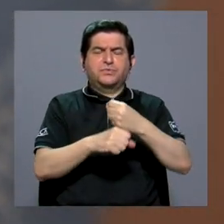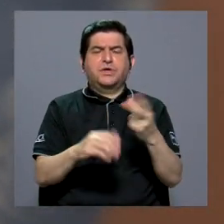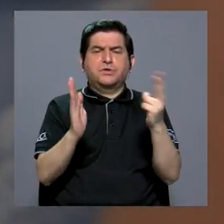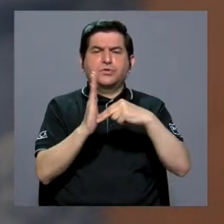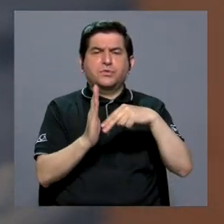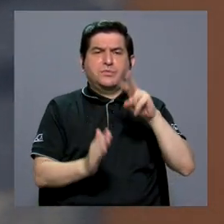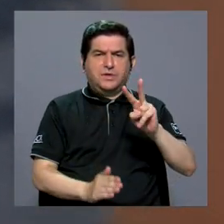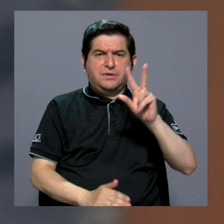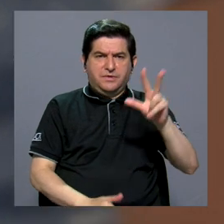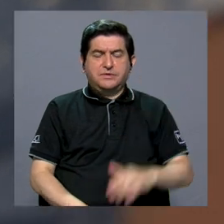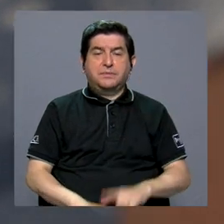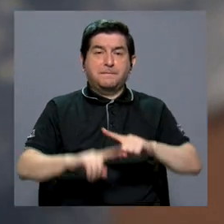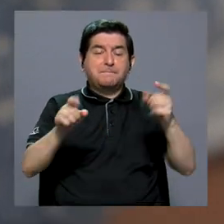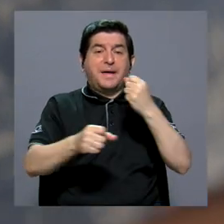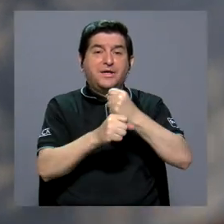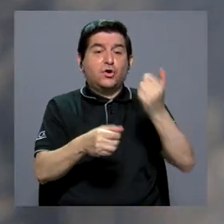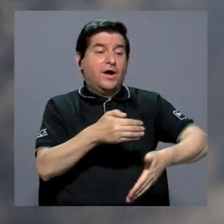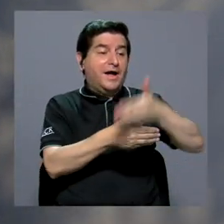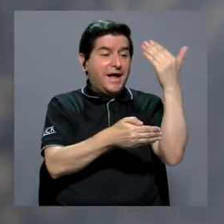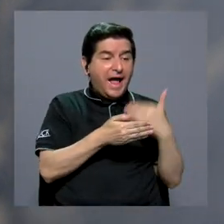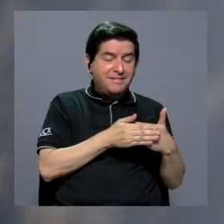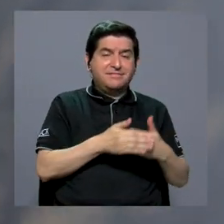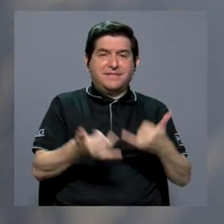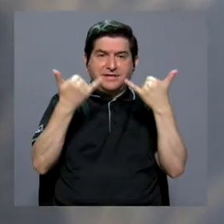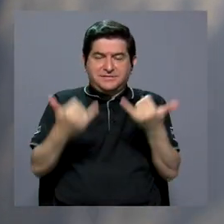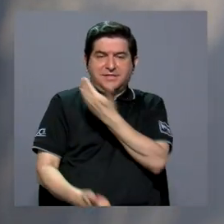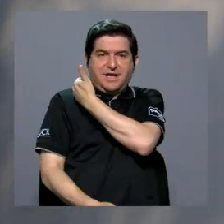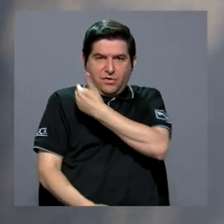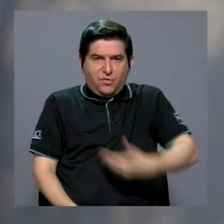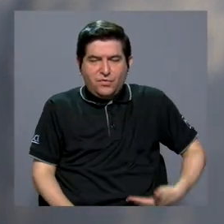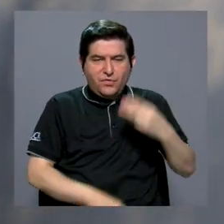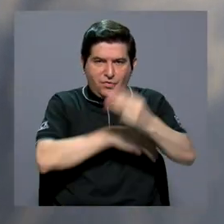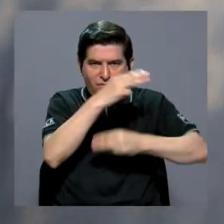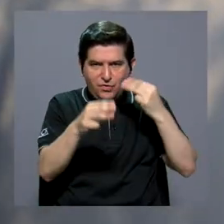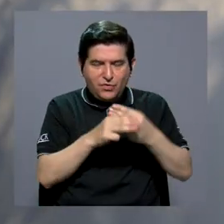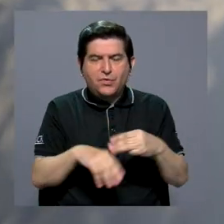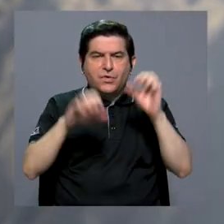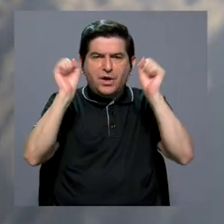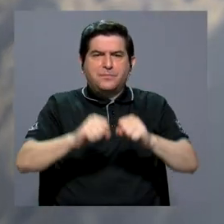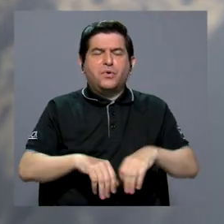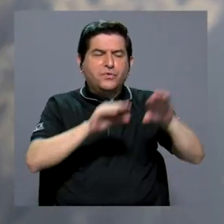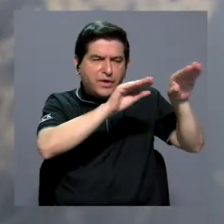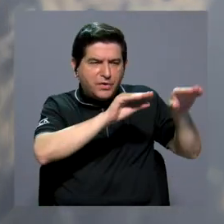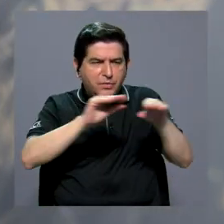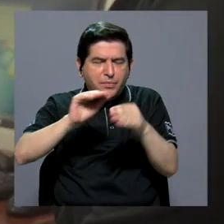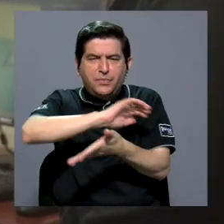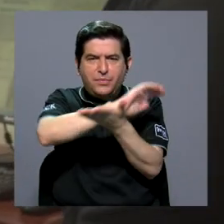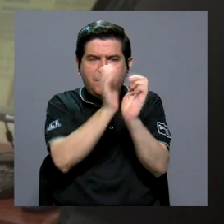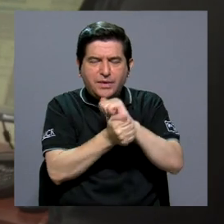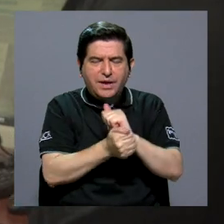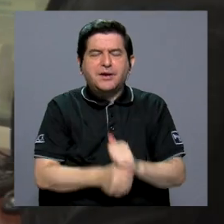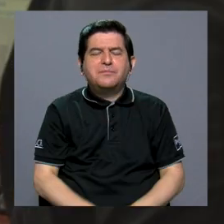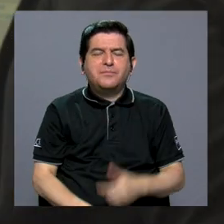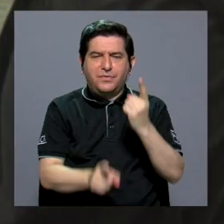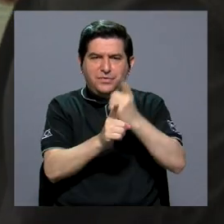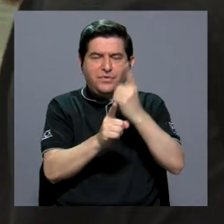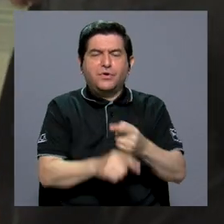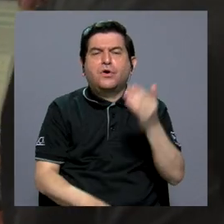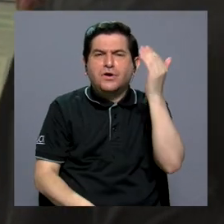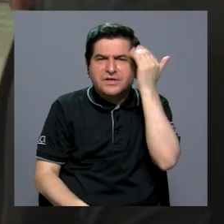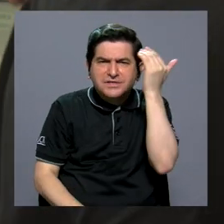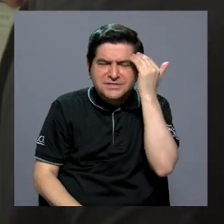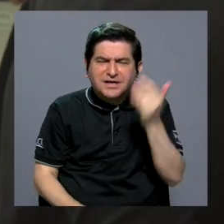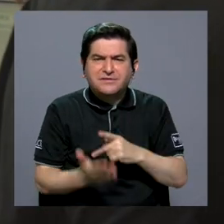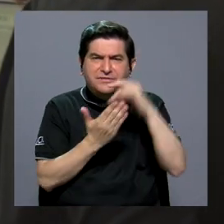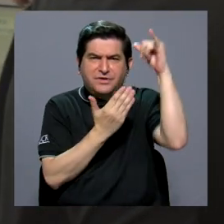sus funciones en el 2023, deberá trabajar antes con el actual presidente mundial para hacer una transición efectiva